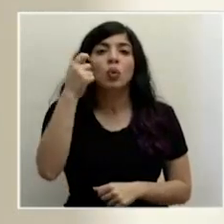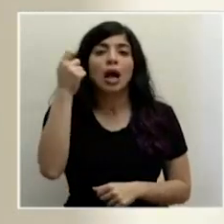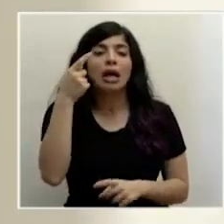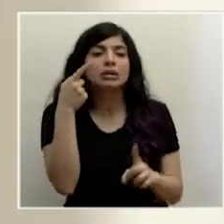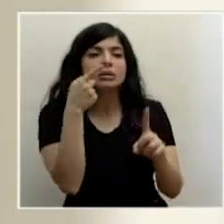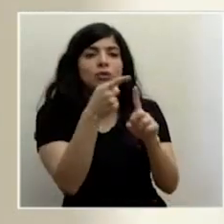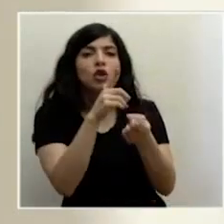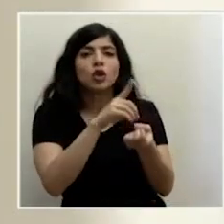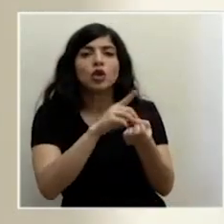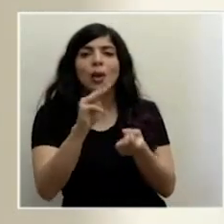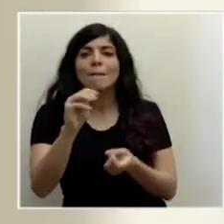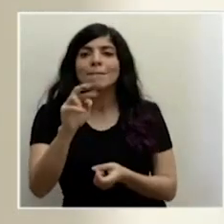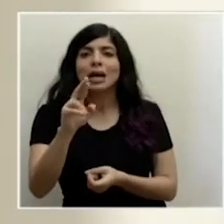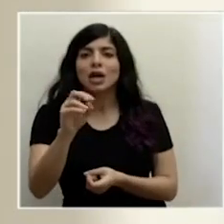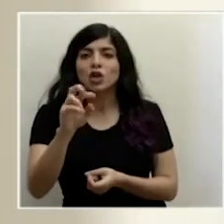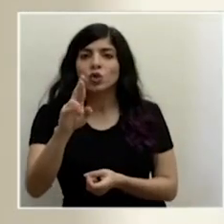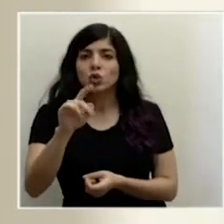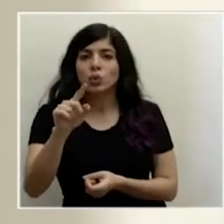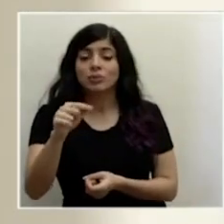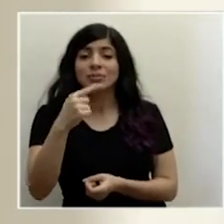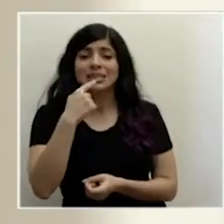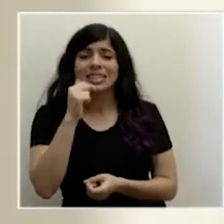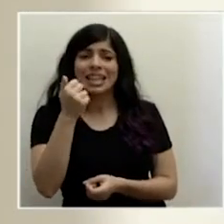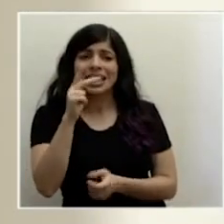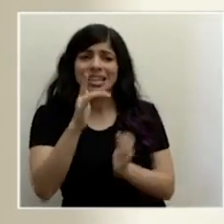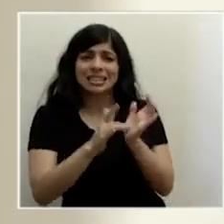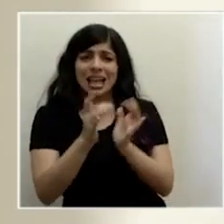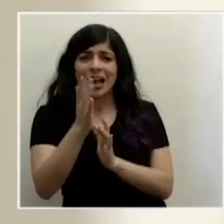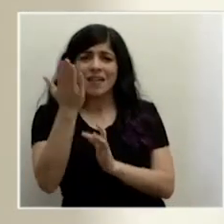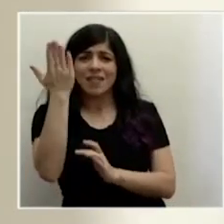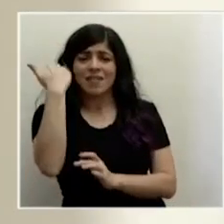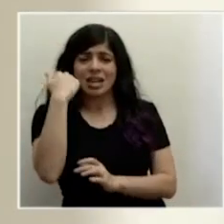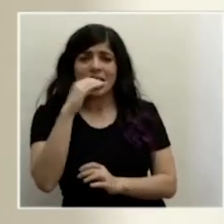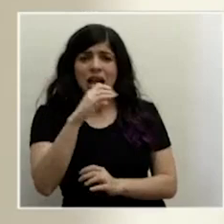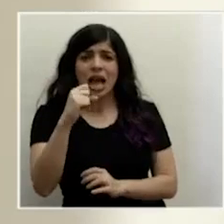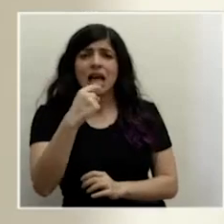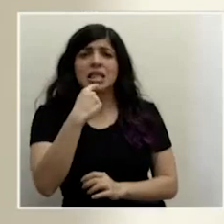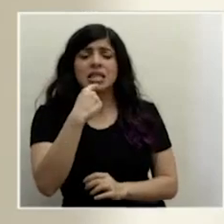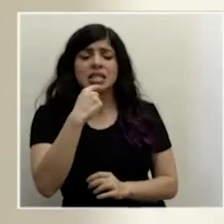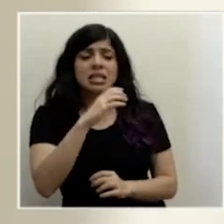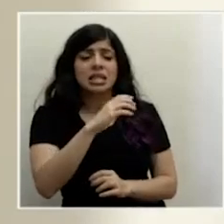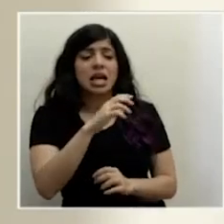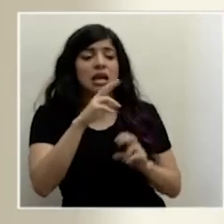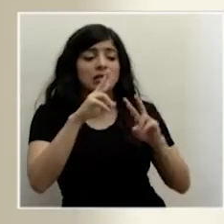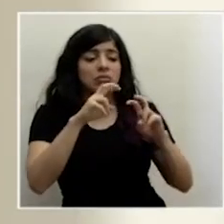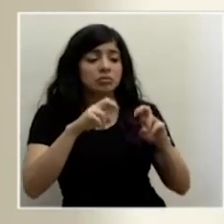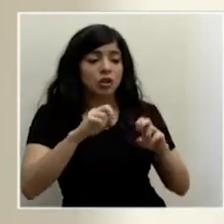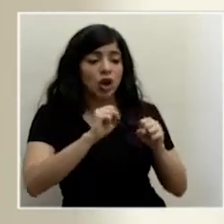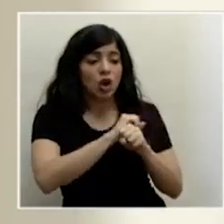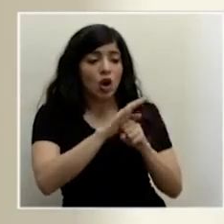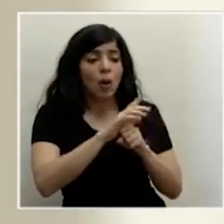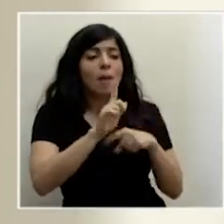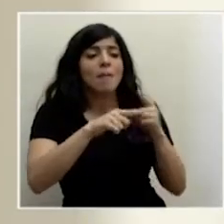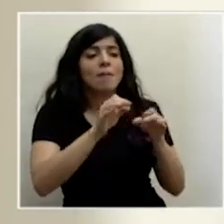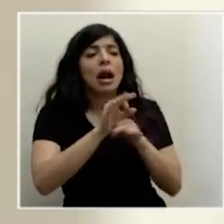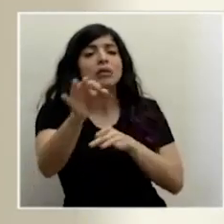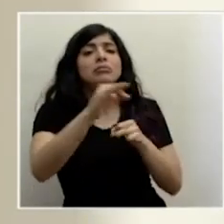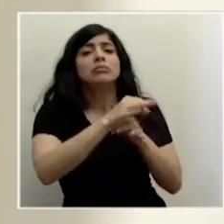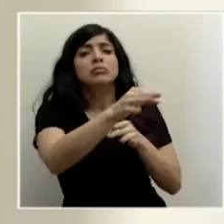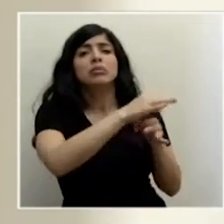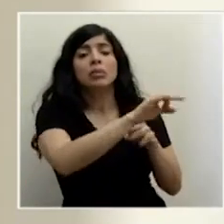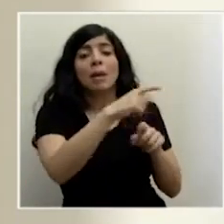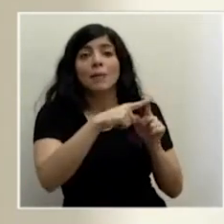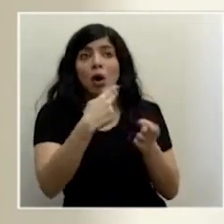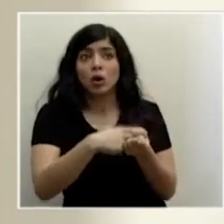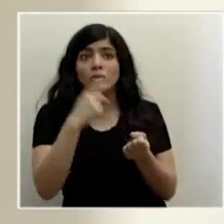Desde el 13 de abril, la Caja anunció la descentralización de las pruebas para detectar el COVID-19, pero estas no han llegado a los